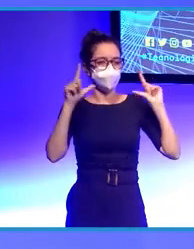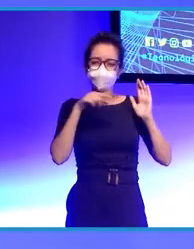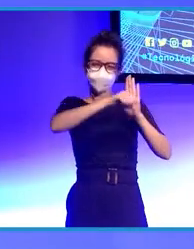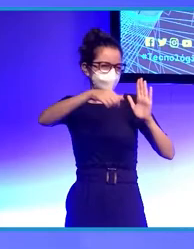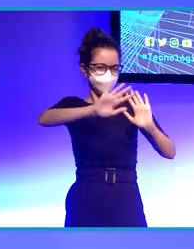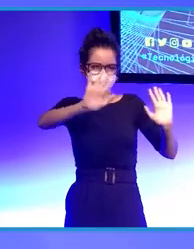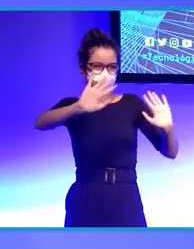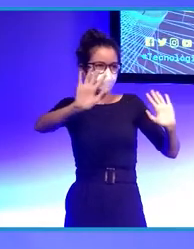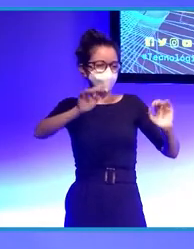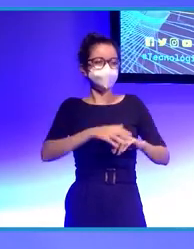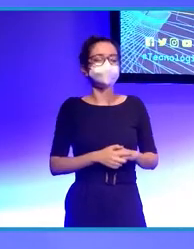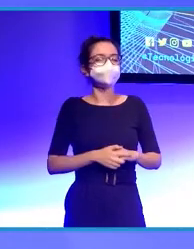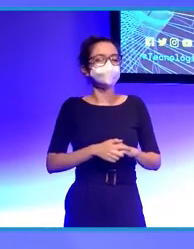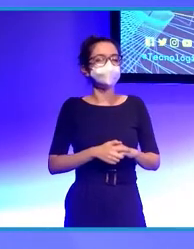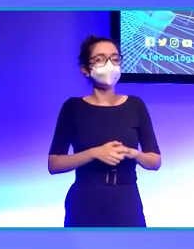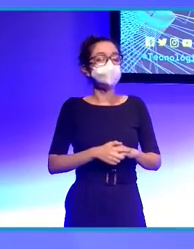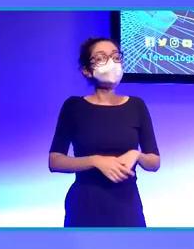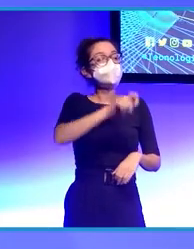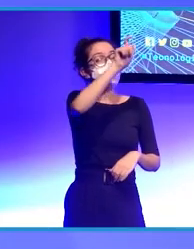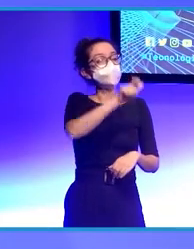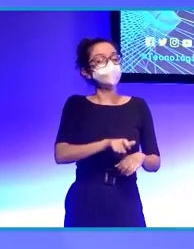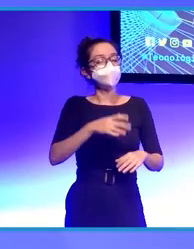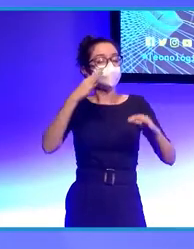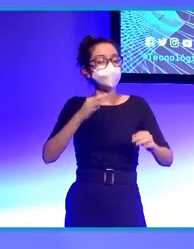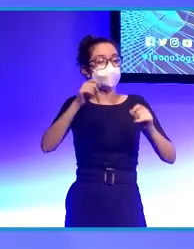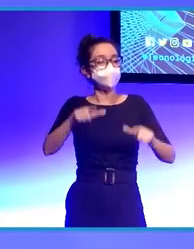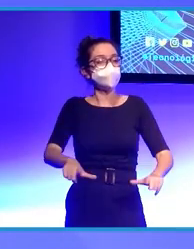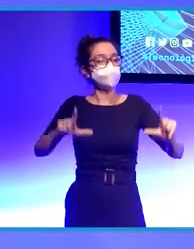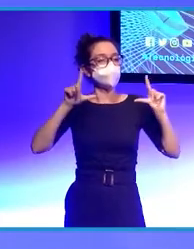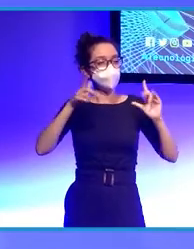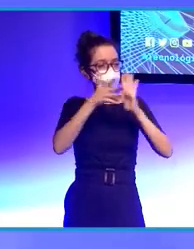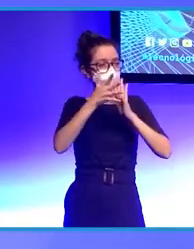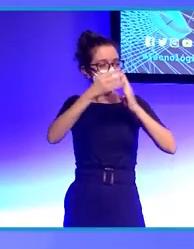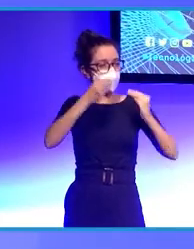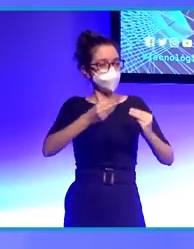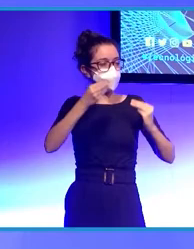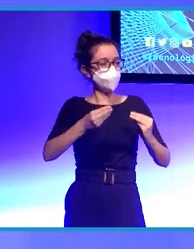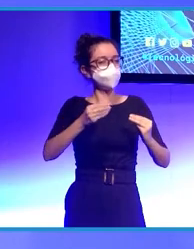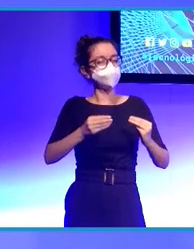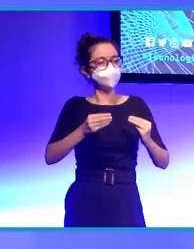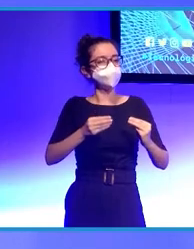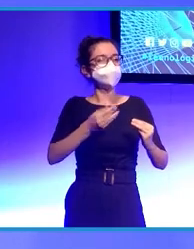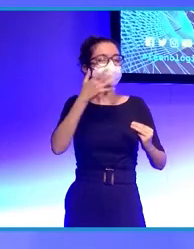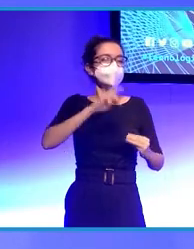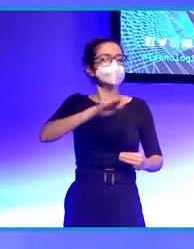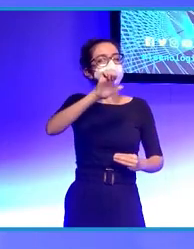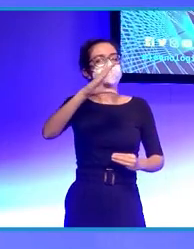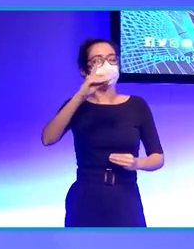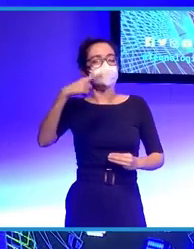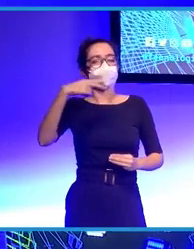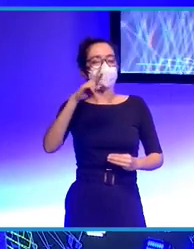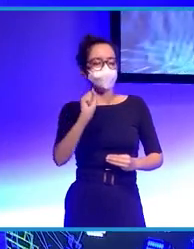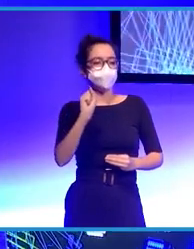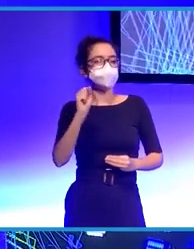más, porque si alguien puede explicar el verdadero significado de la realidad aumentada y de mucho más, ese es Edgar Martín Blas.